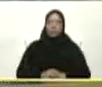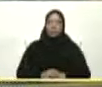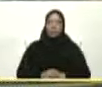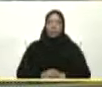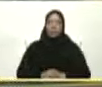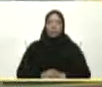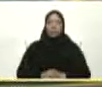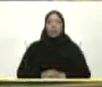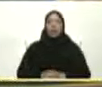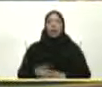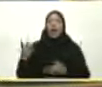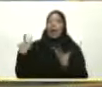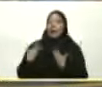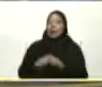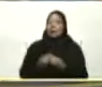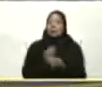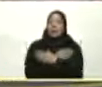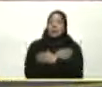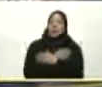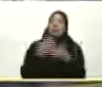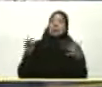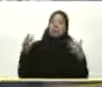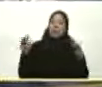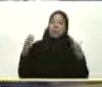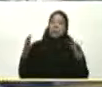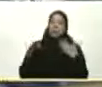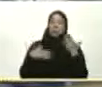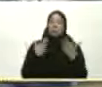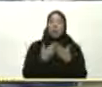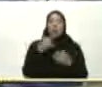Venir con ella Hasta